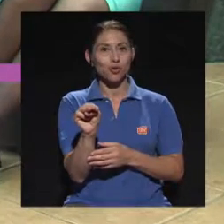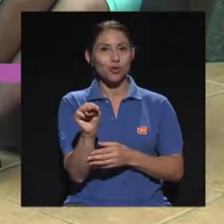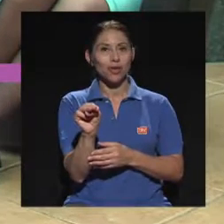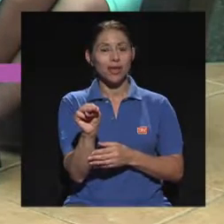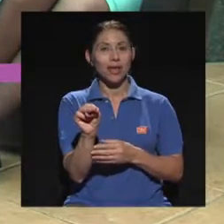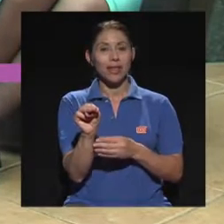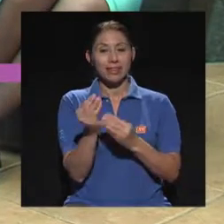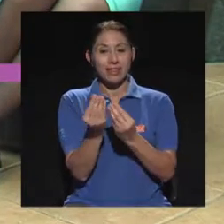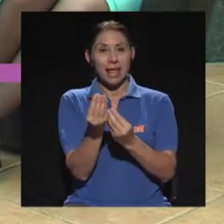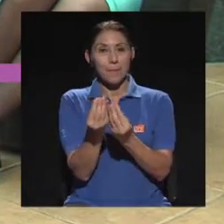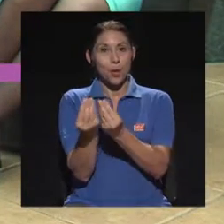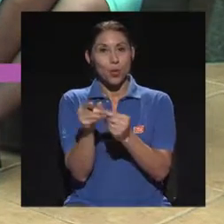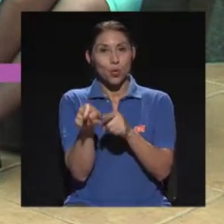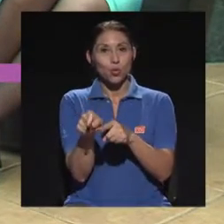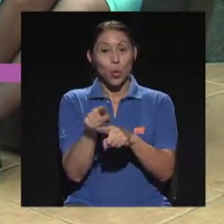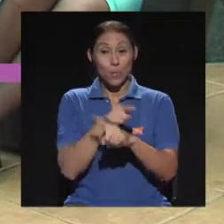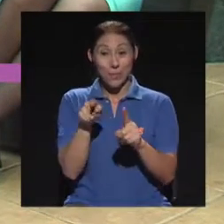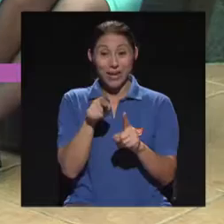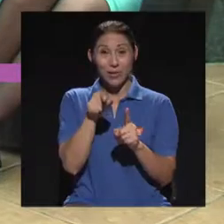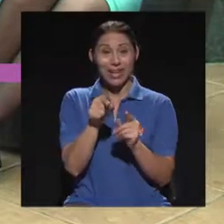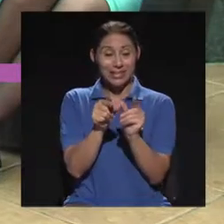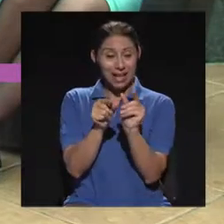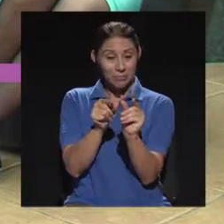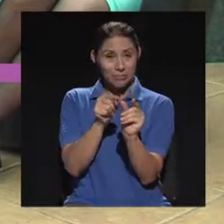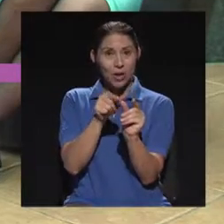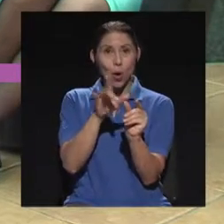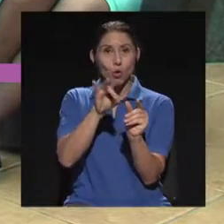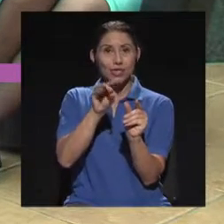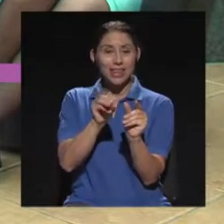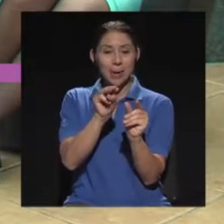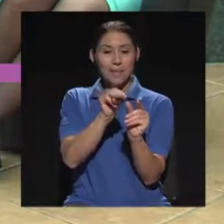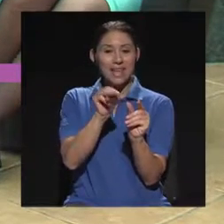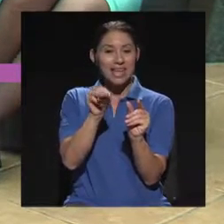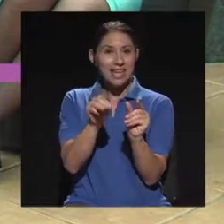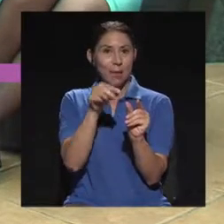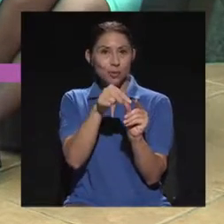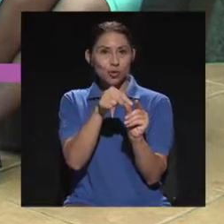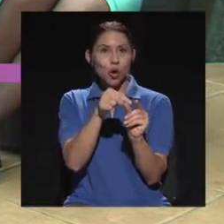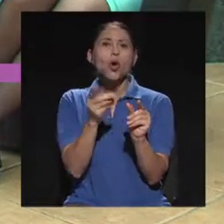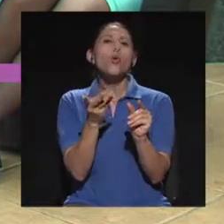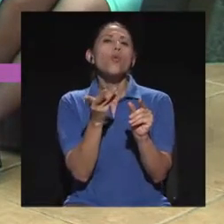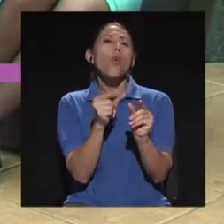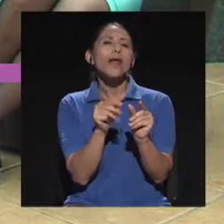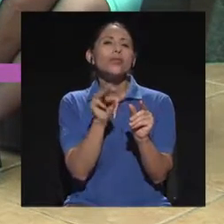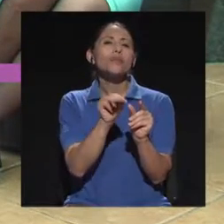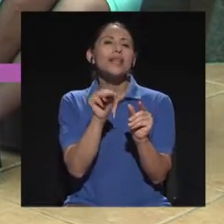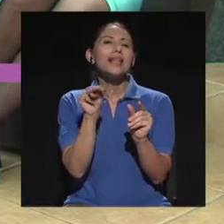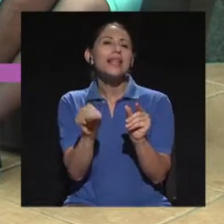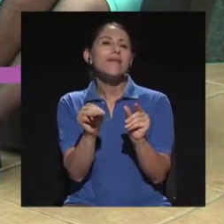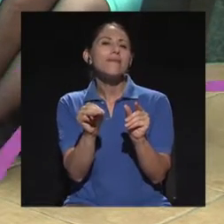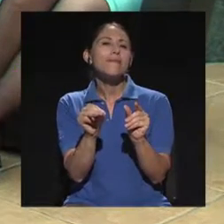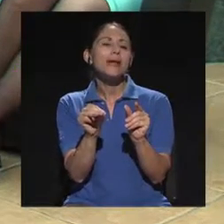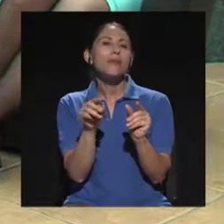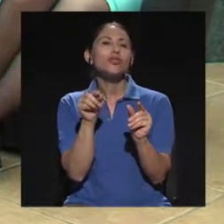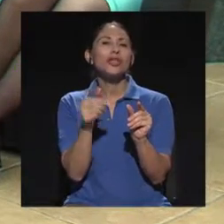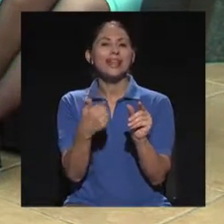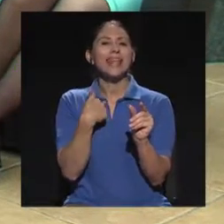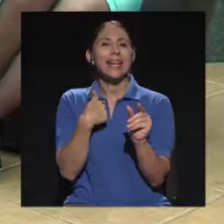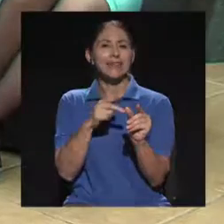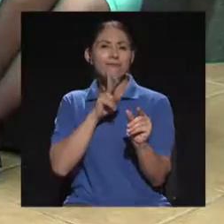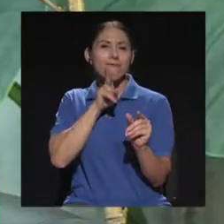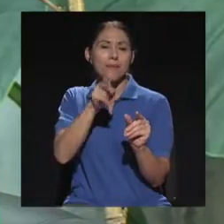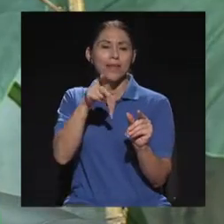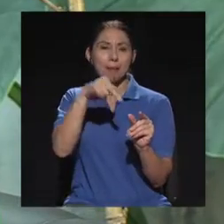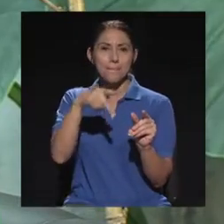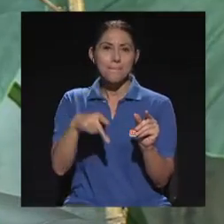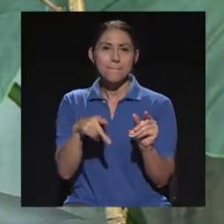producto ahí, pero dentro de esos 80 milígramos, ¿cuántos corresponden al principio activo? O se estandariza, entonces yo